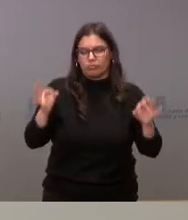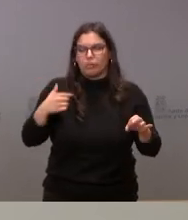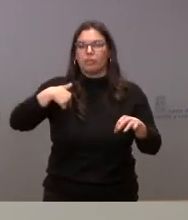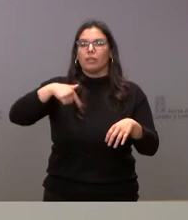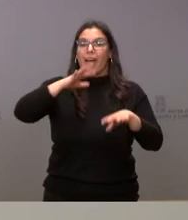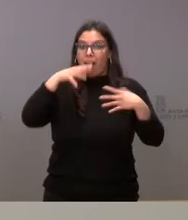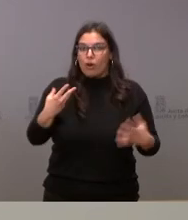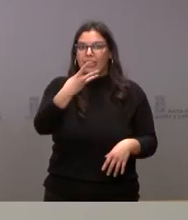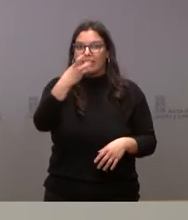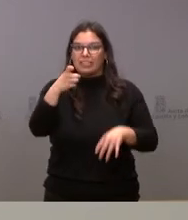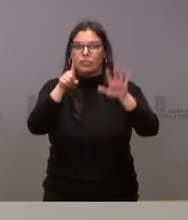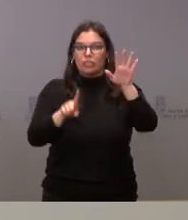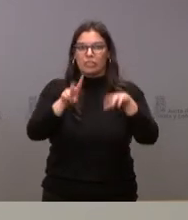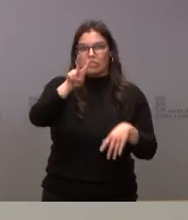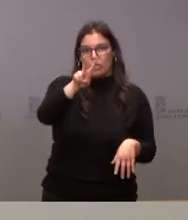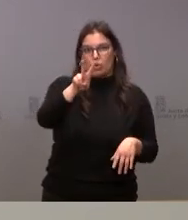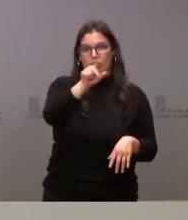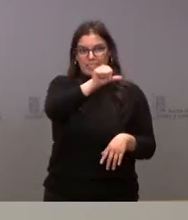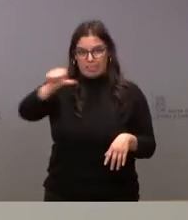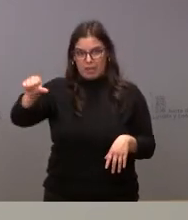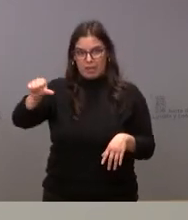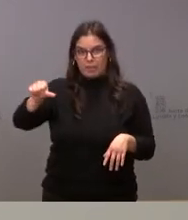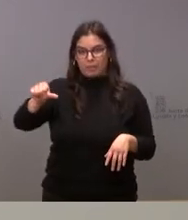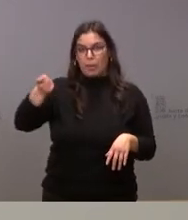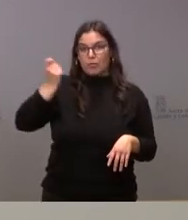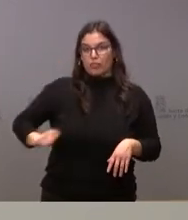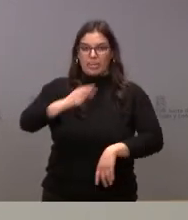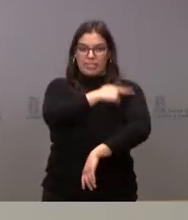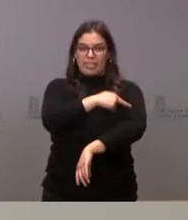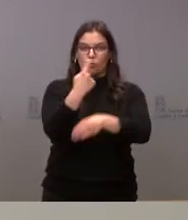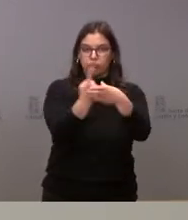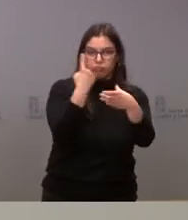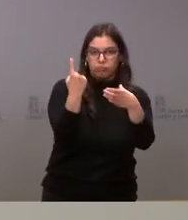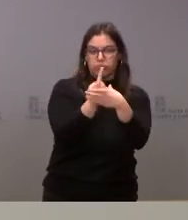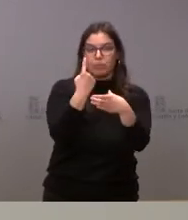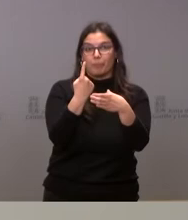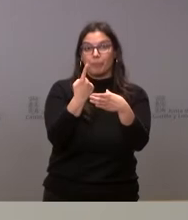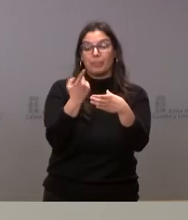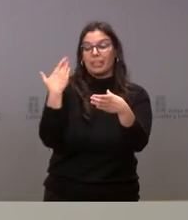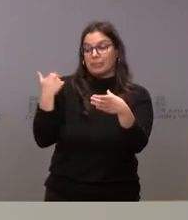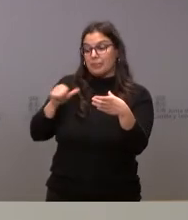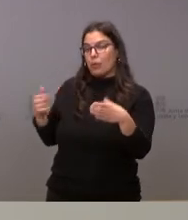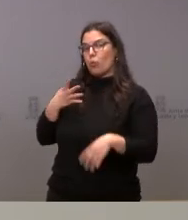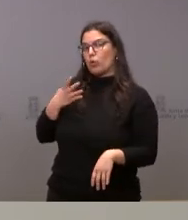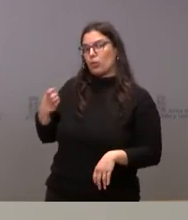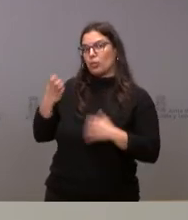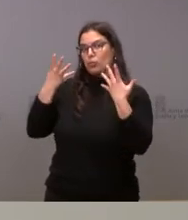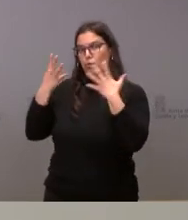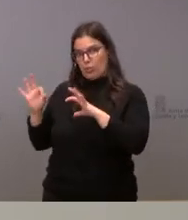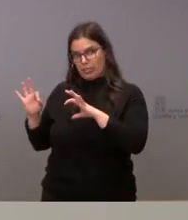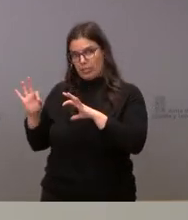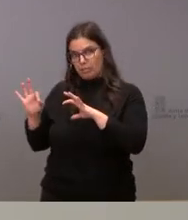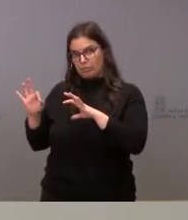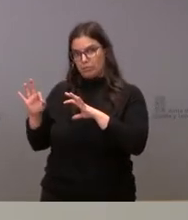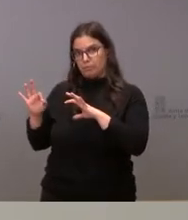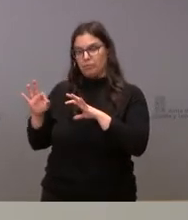de 362 esta semana, sanitarios en cuarentenas y aislamiento, frente a 490 de la